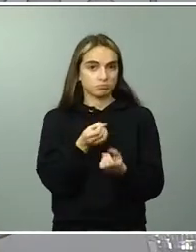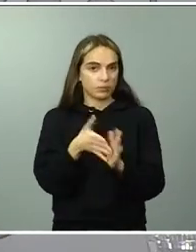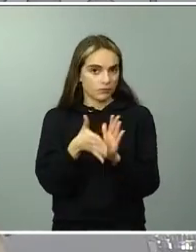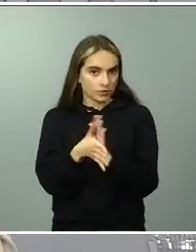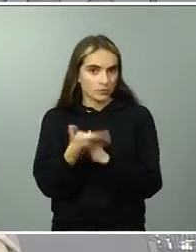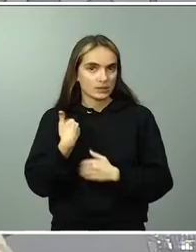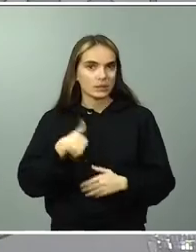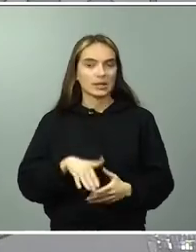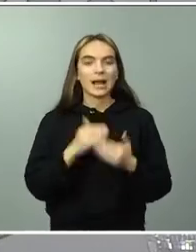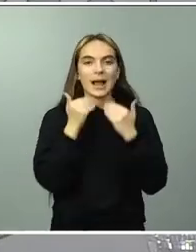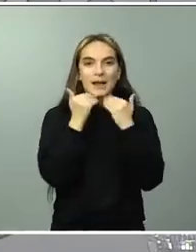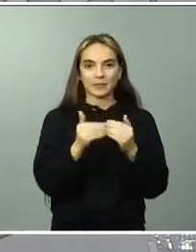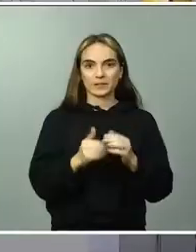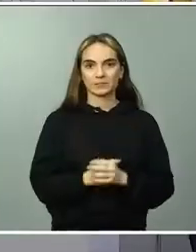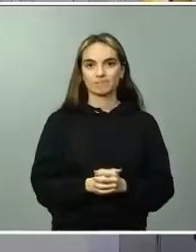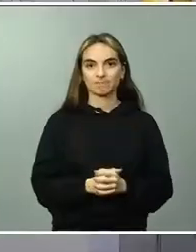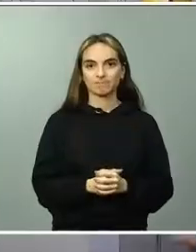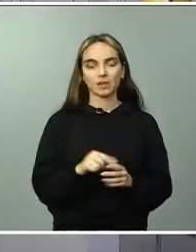nos vemos en un rato